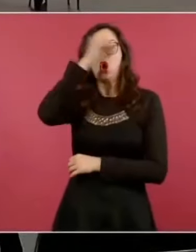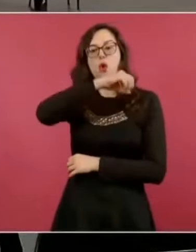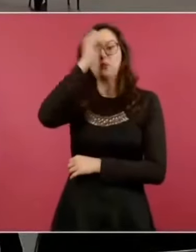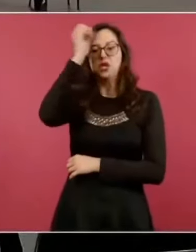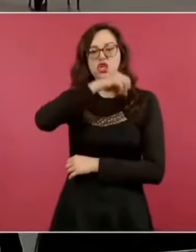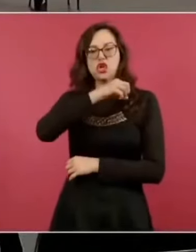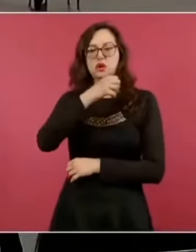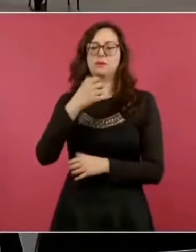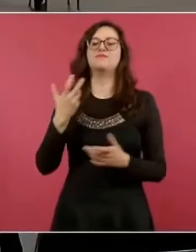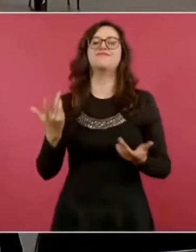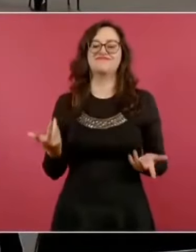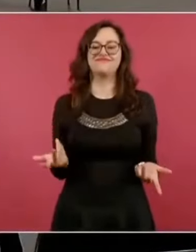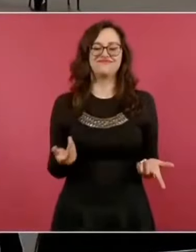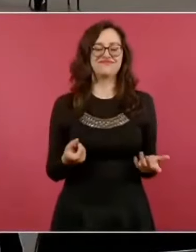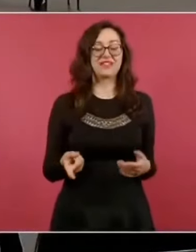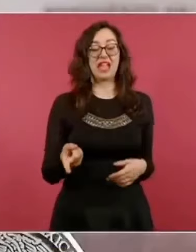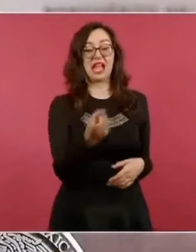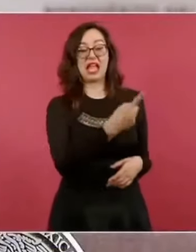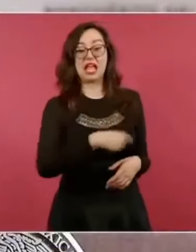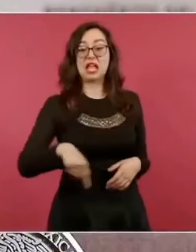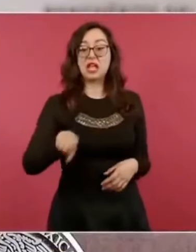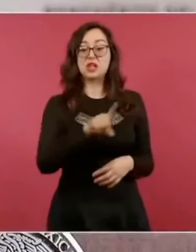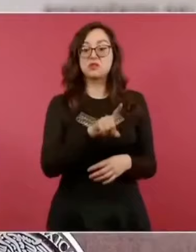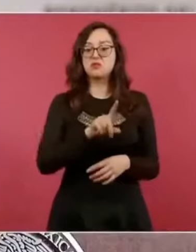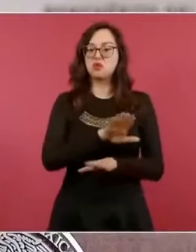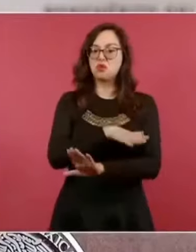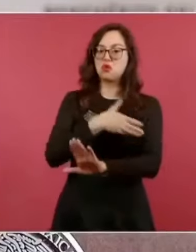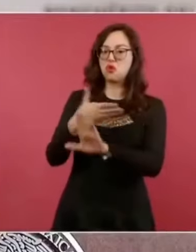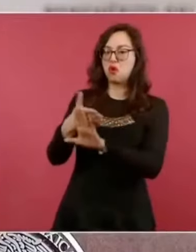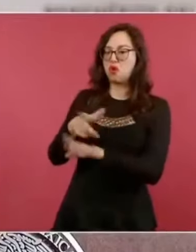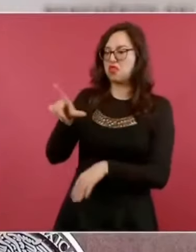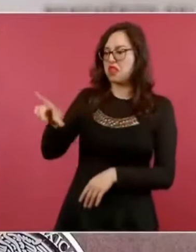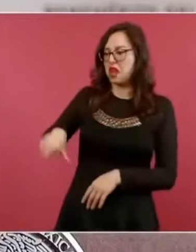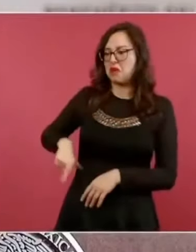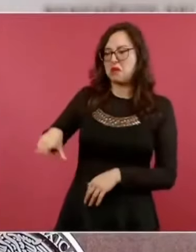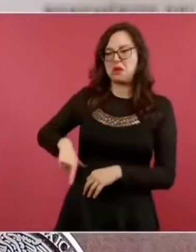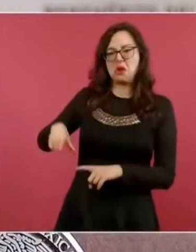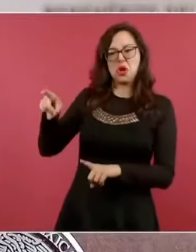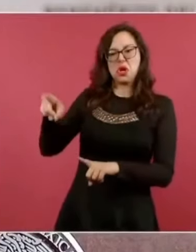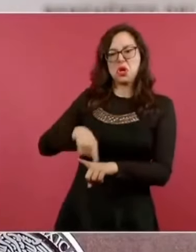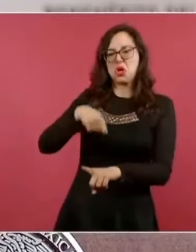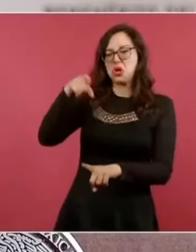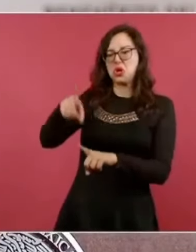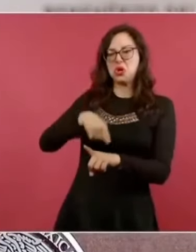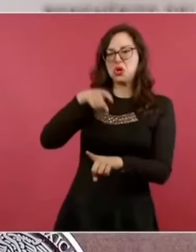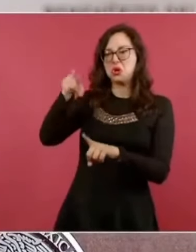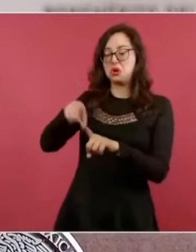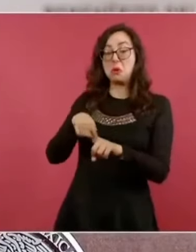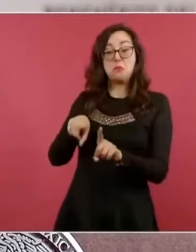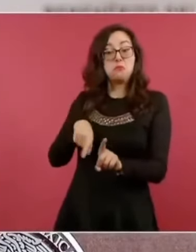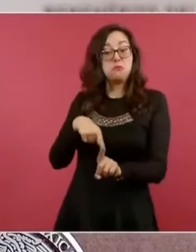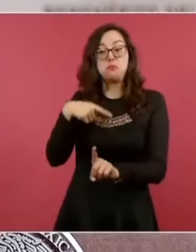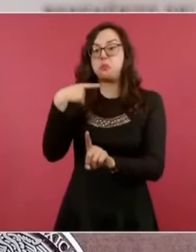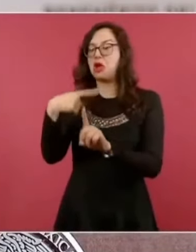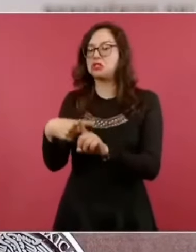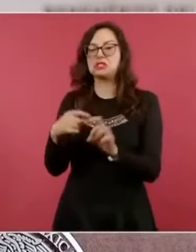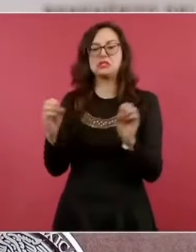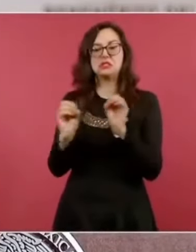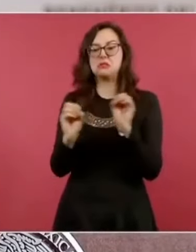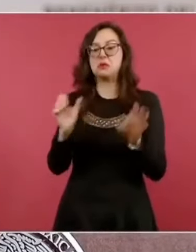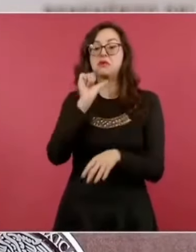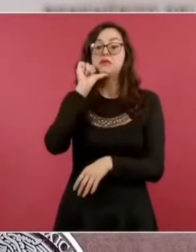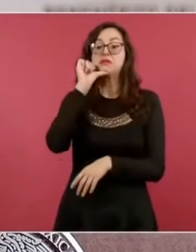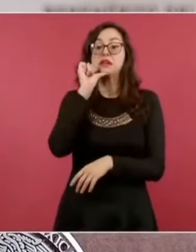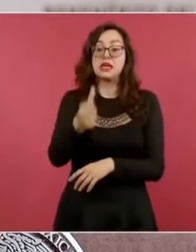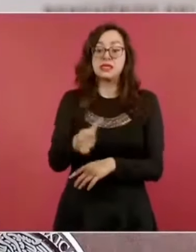privadas, donde los conductores hacen la crítica al gobierno con cualquier pretexto. Ya solo falta que culpen al